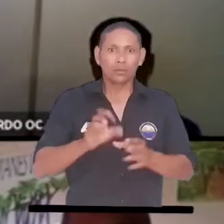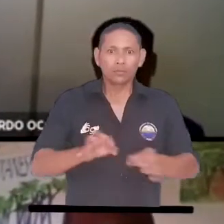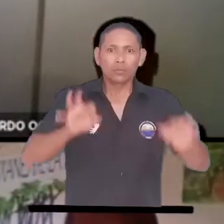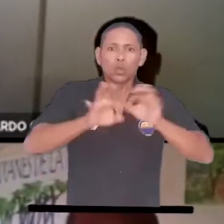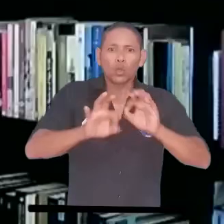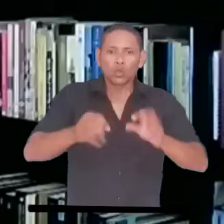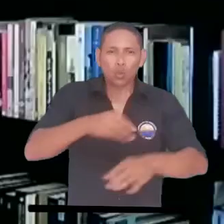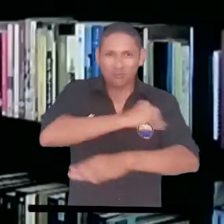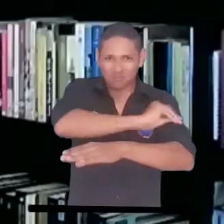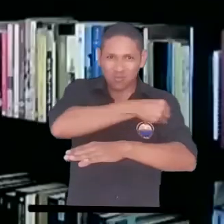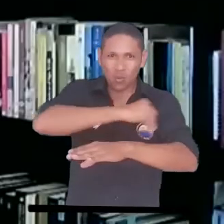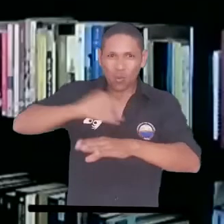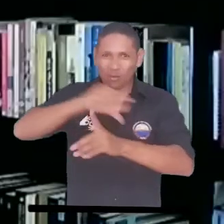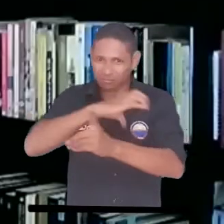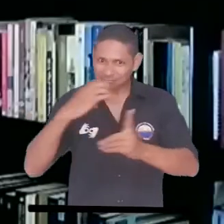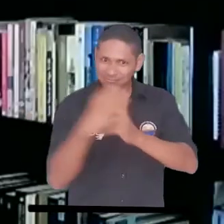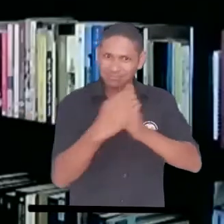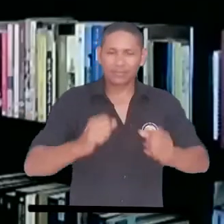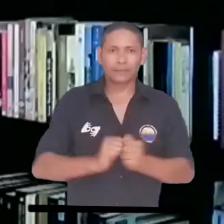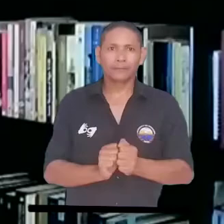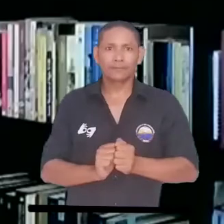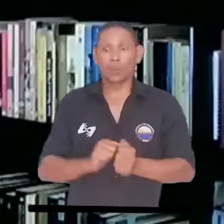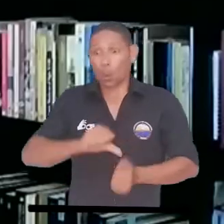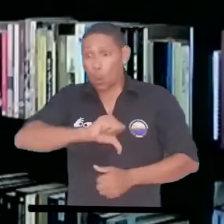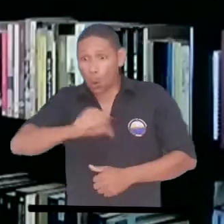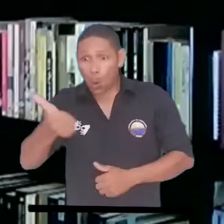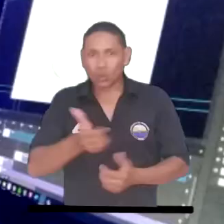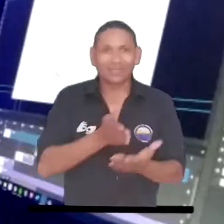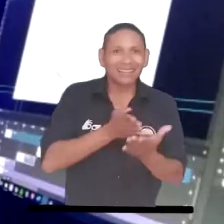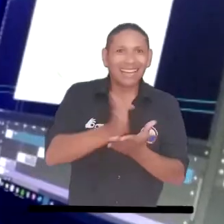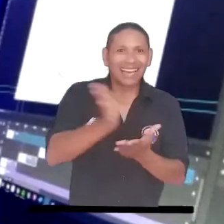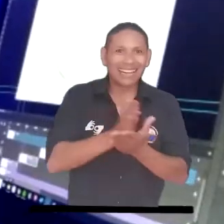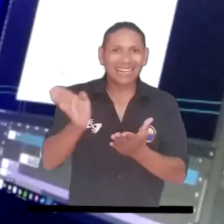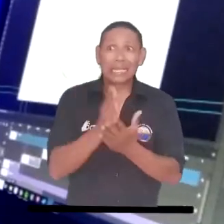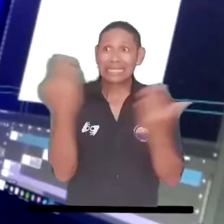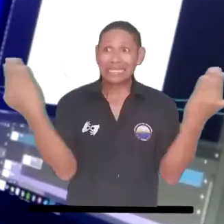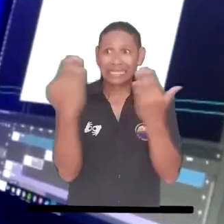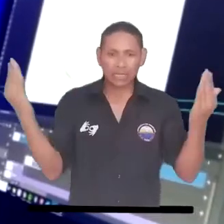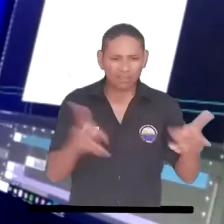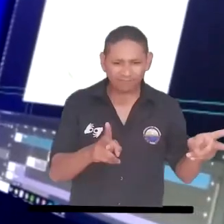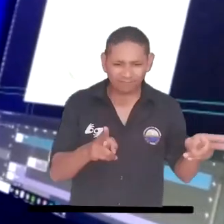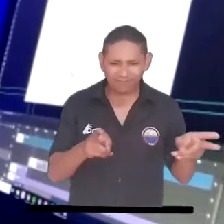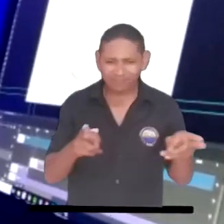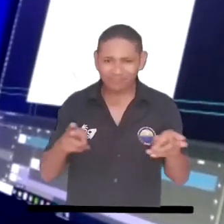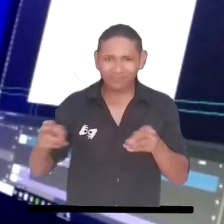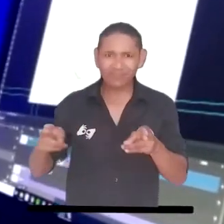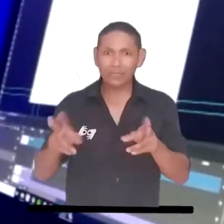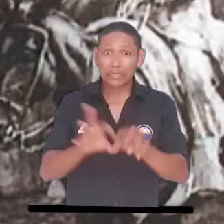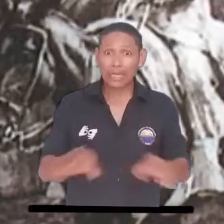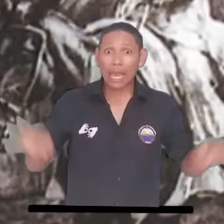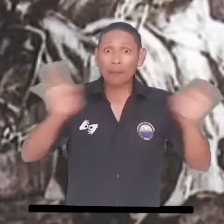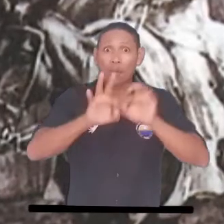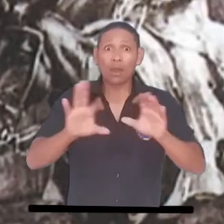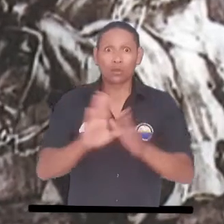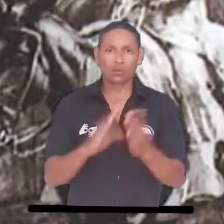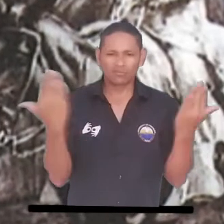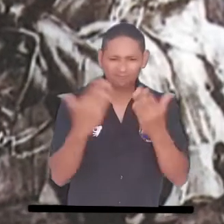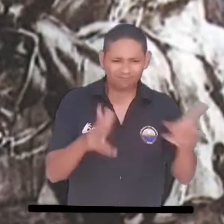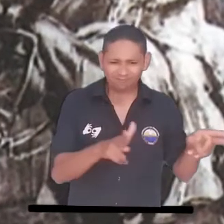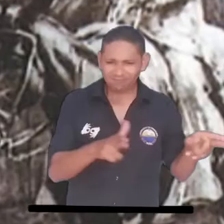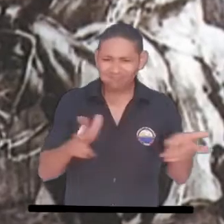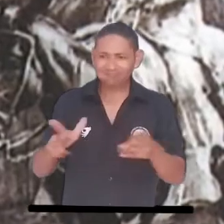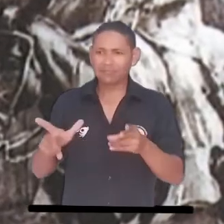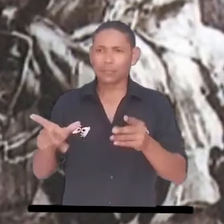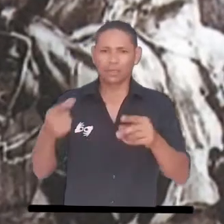que va a aportar sobre las políticas culturales y también un programa de cine y audiovisuales que va a aportar todo el componente de lo